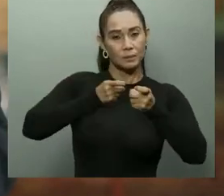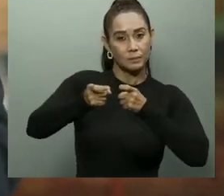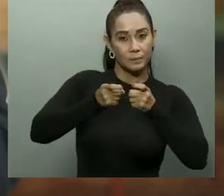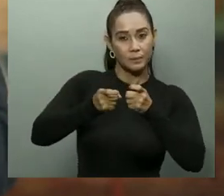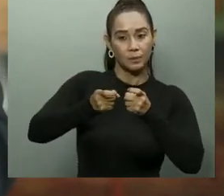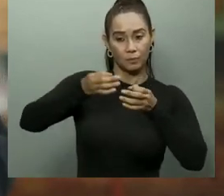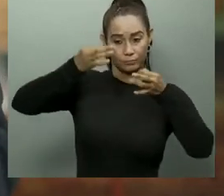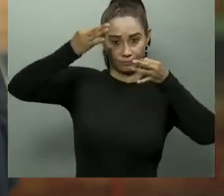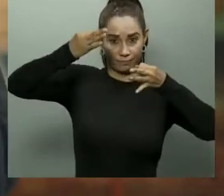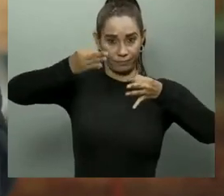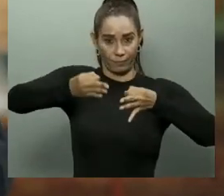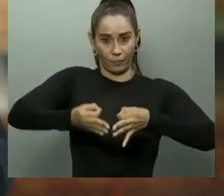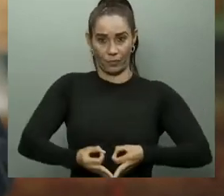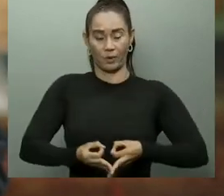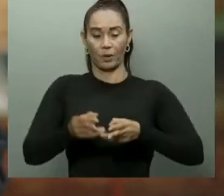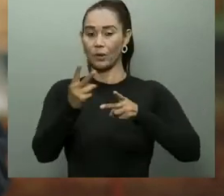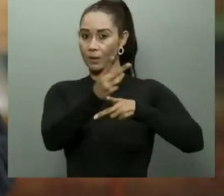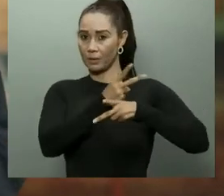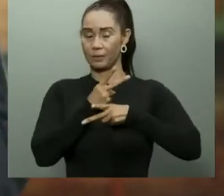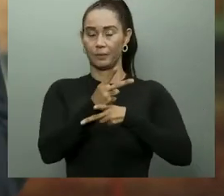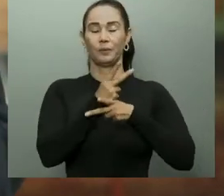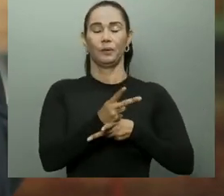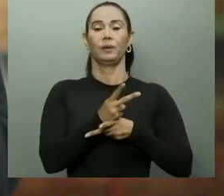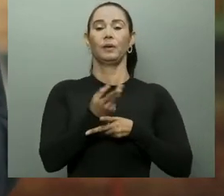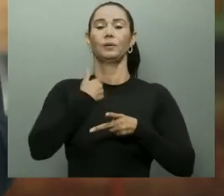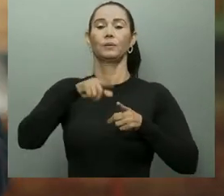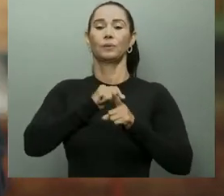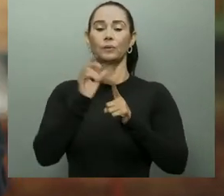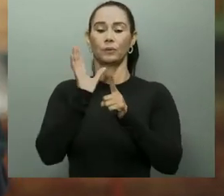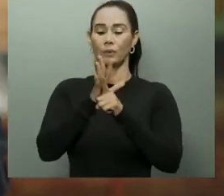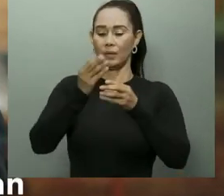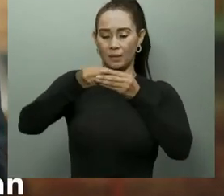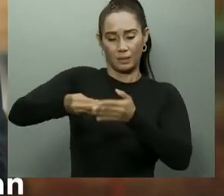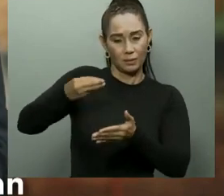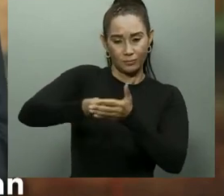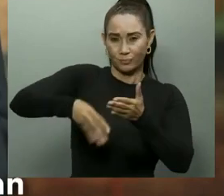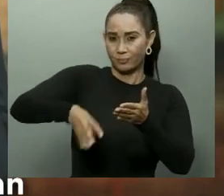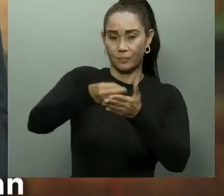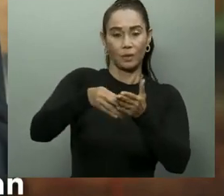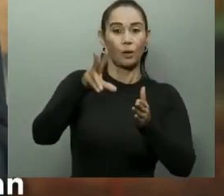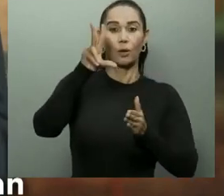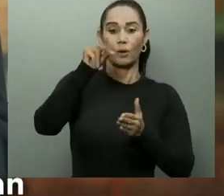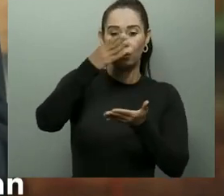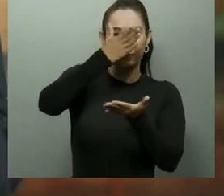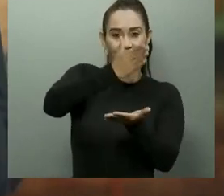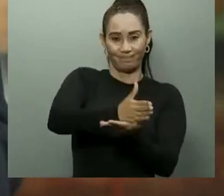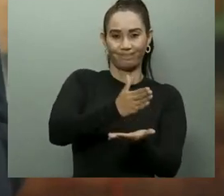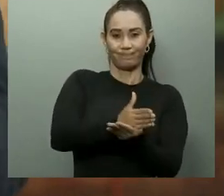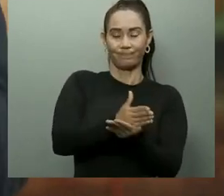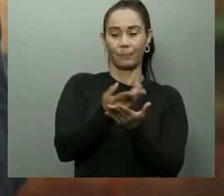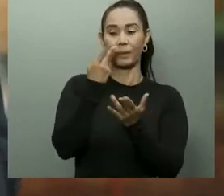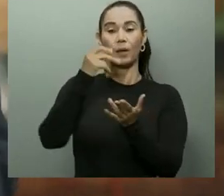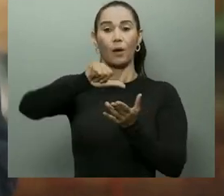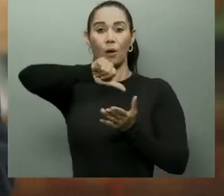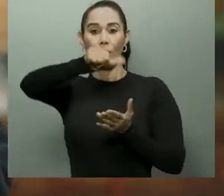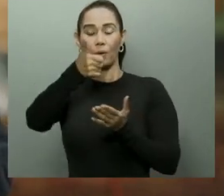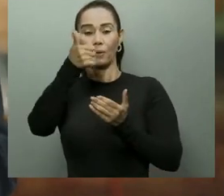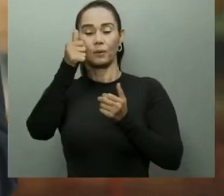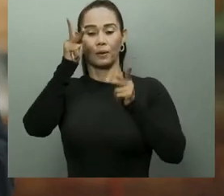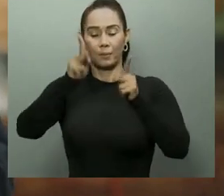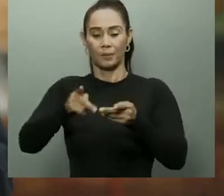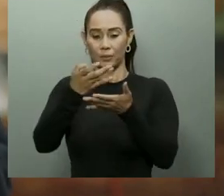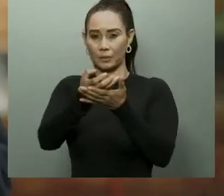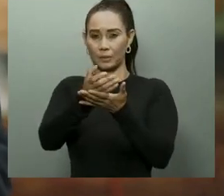defenderlos con uñas y dientes, combatiendo el despilfajro y luchando contra quienes quieran echarles encima